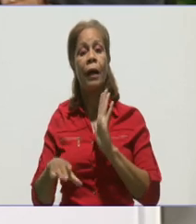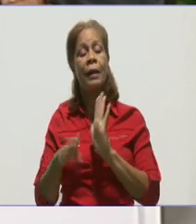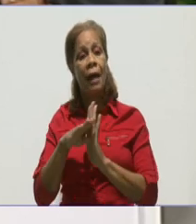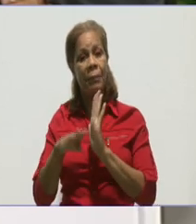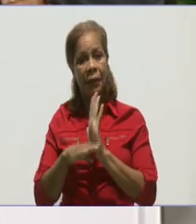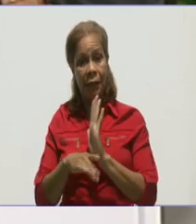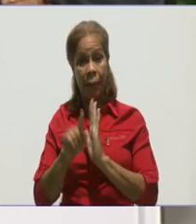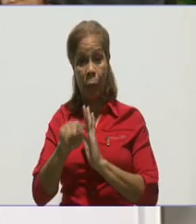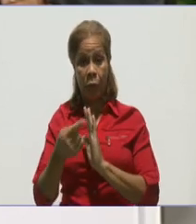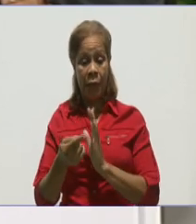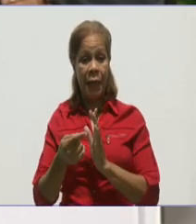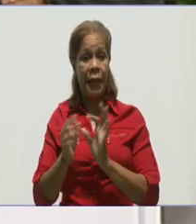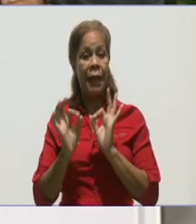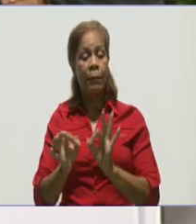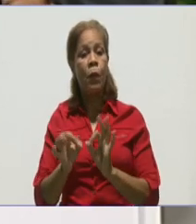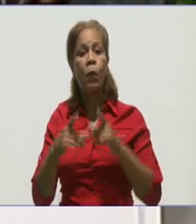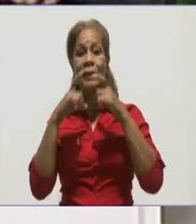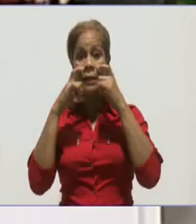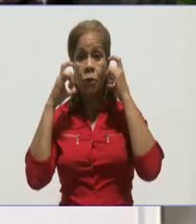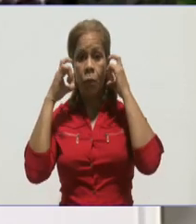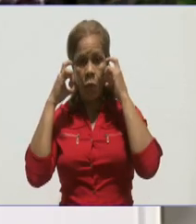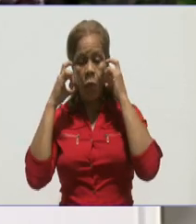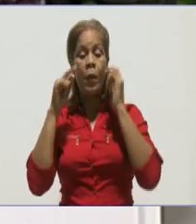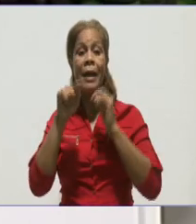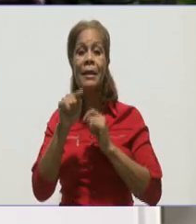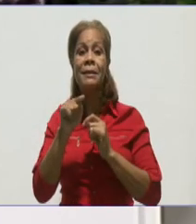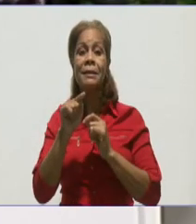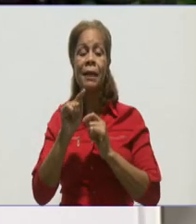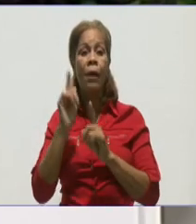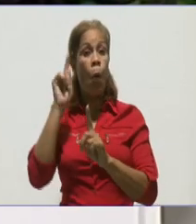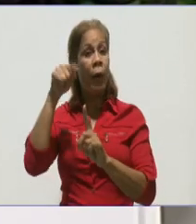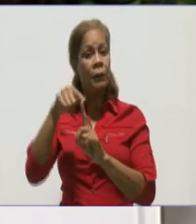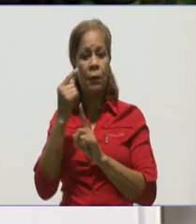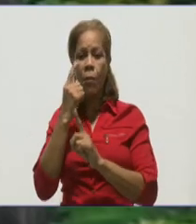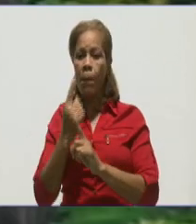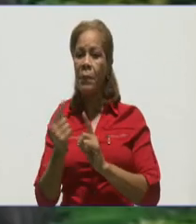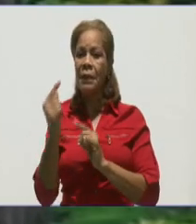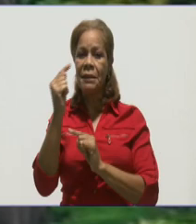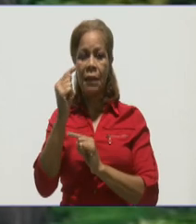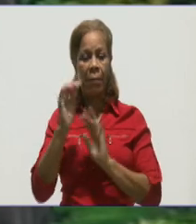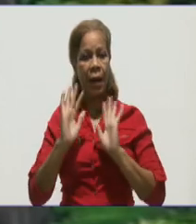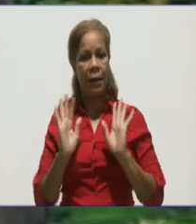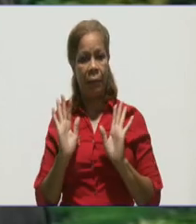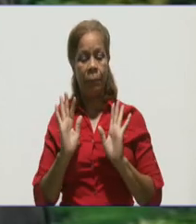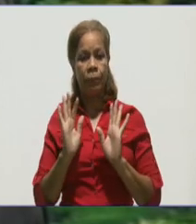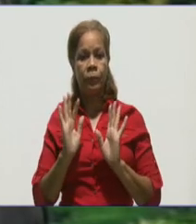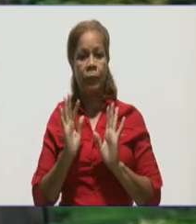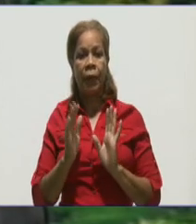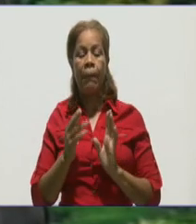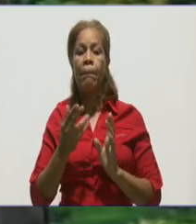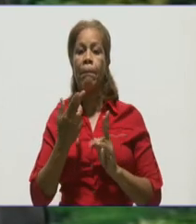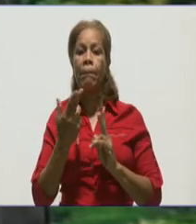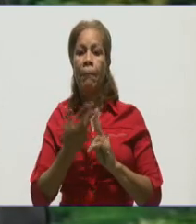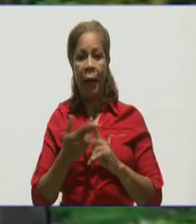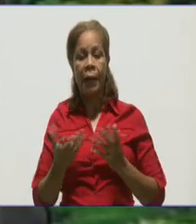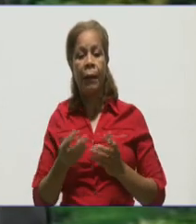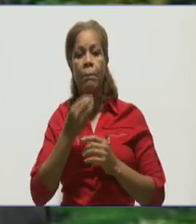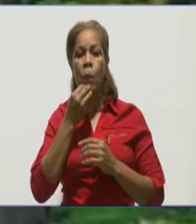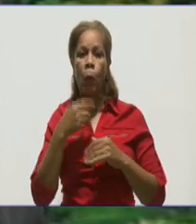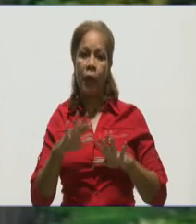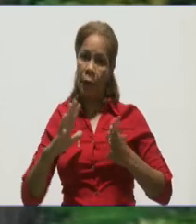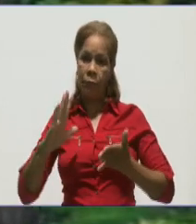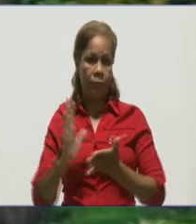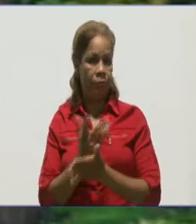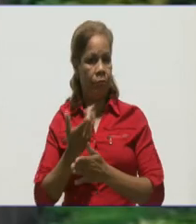de las más efectivas que existen para evitar el contagio por la COVID